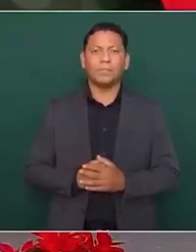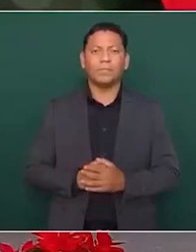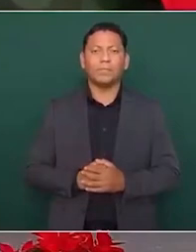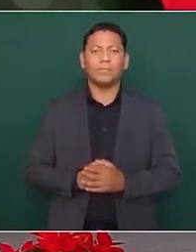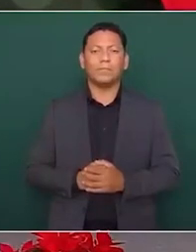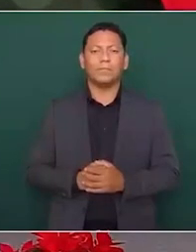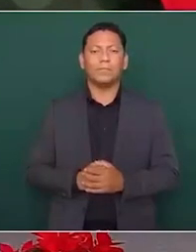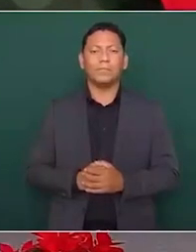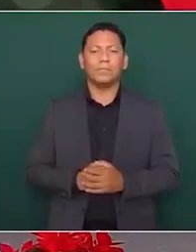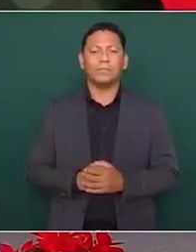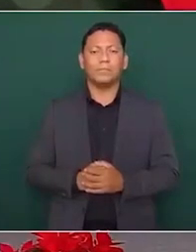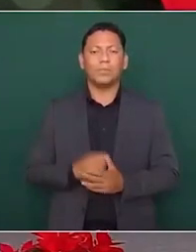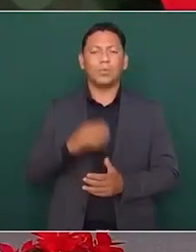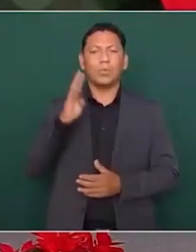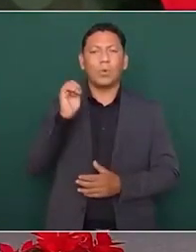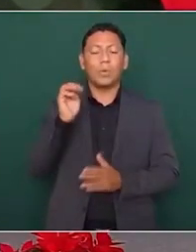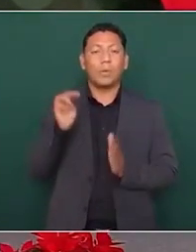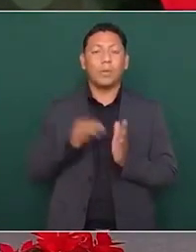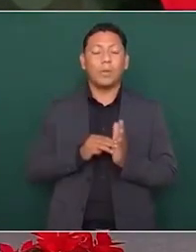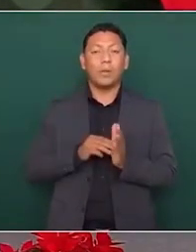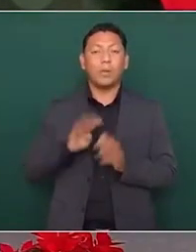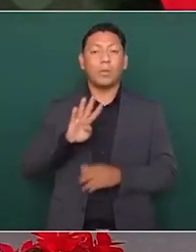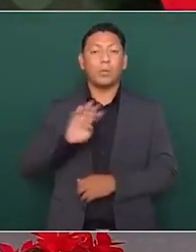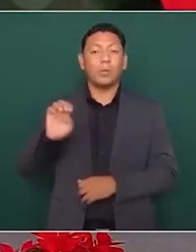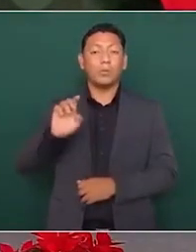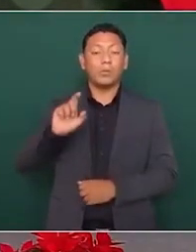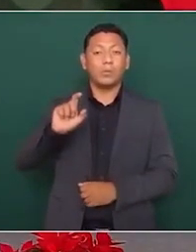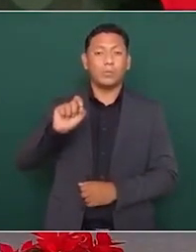9.420